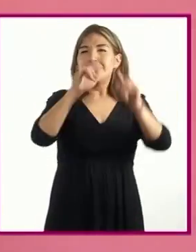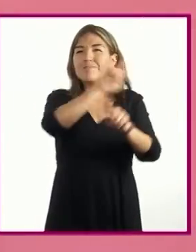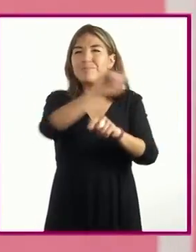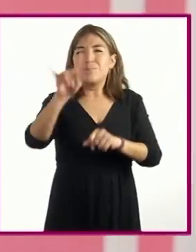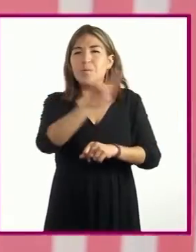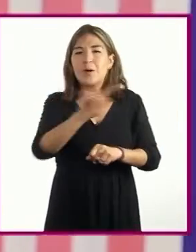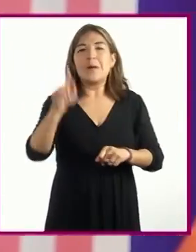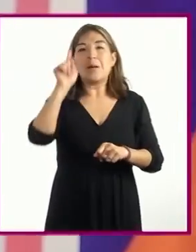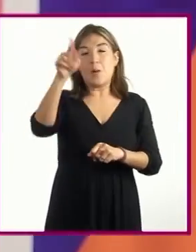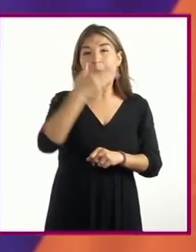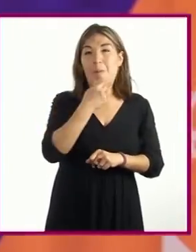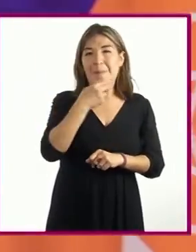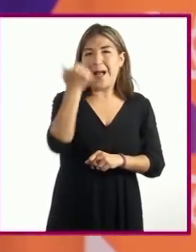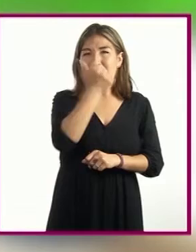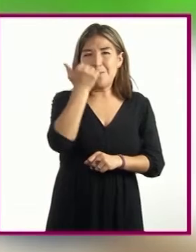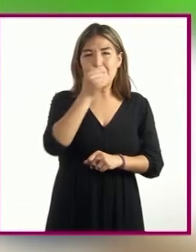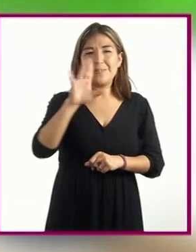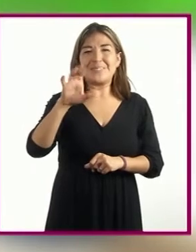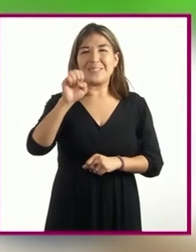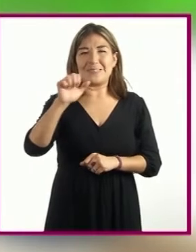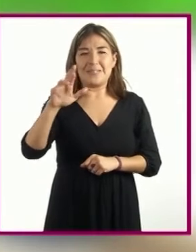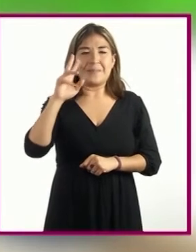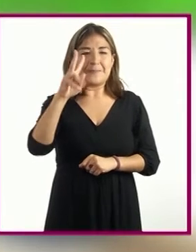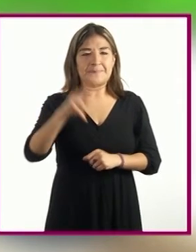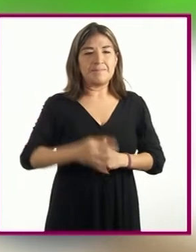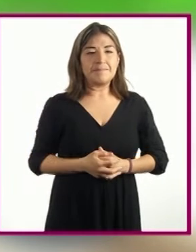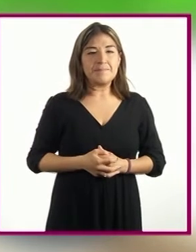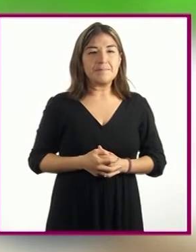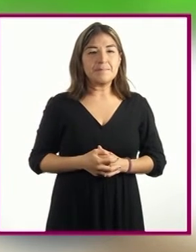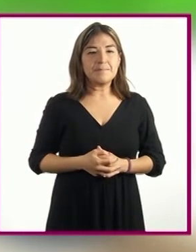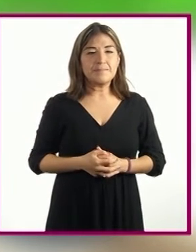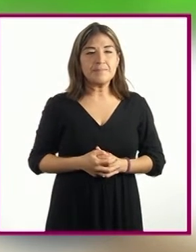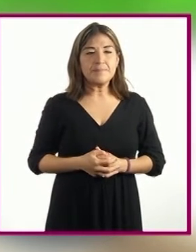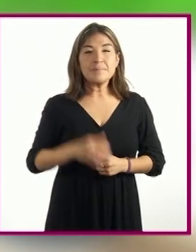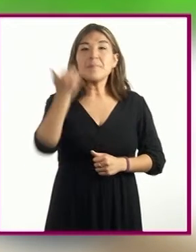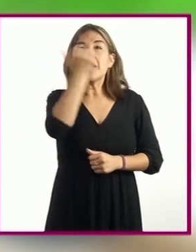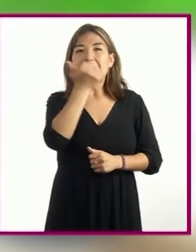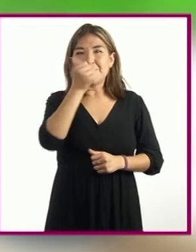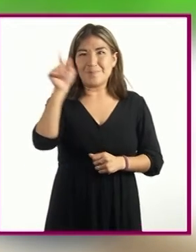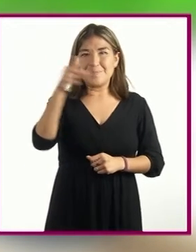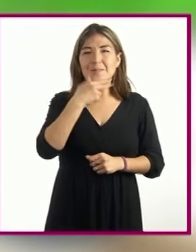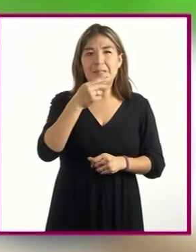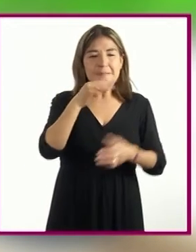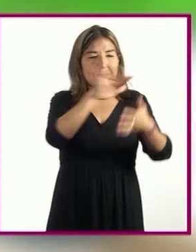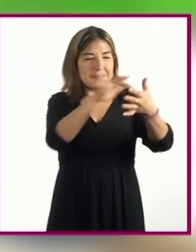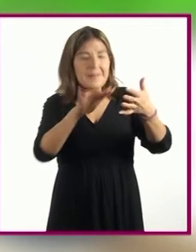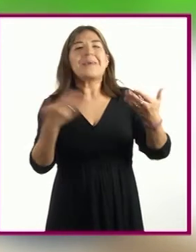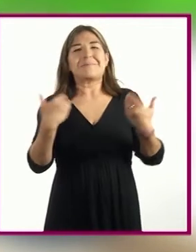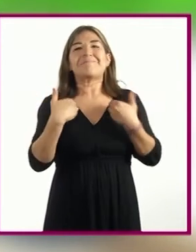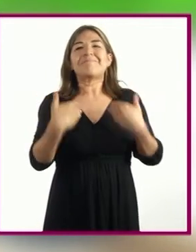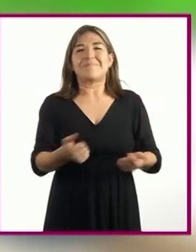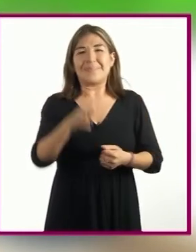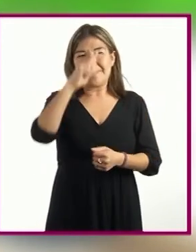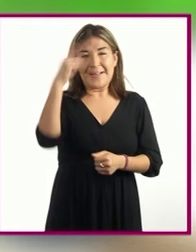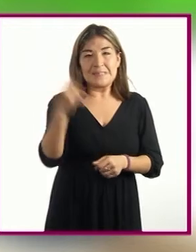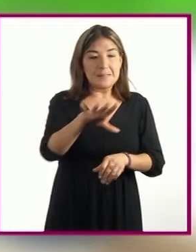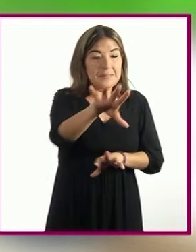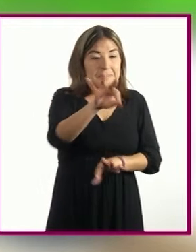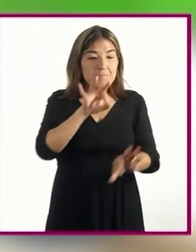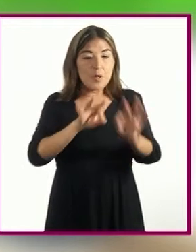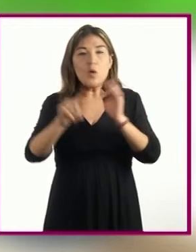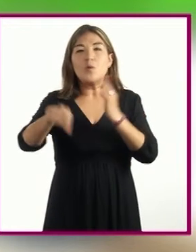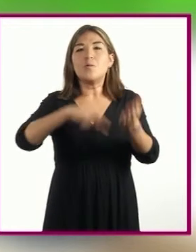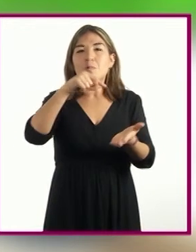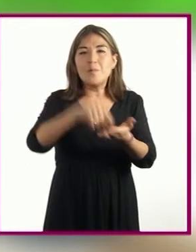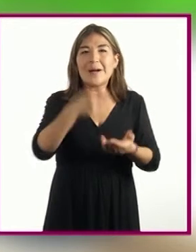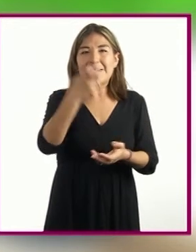que realiza el alumno César de esta como observamos el alumno leyó y entendió el cuento luego seleccionó los lugares